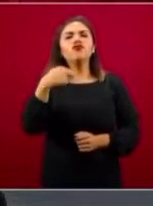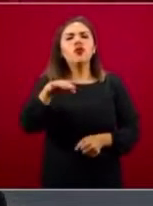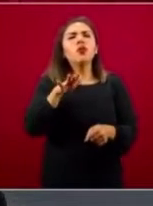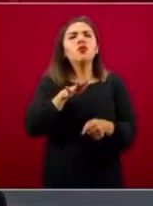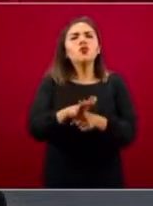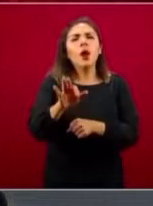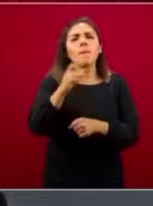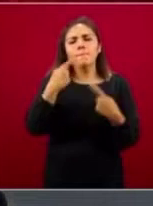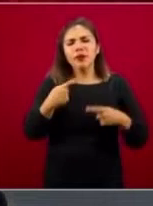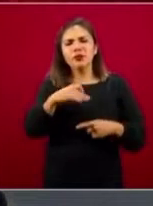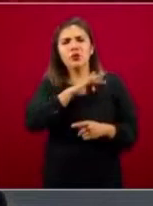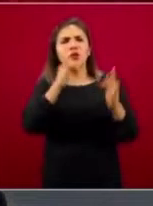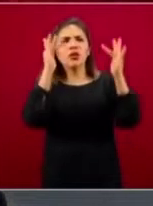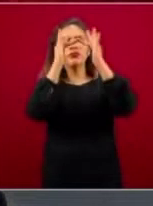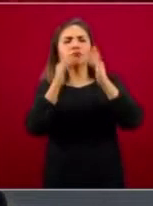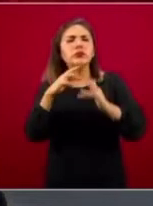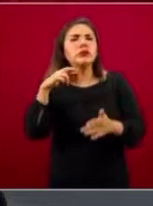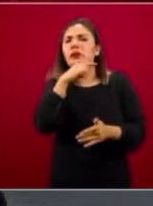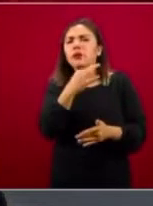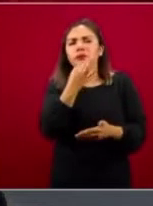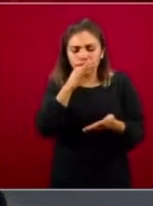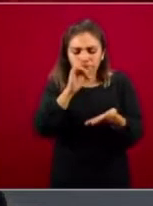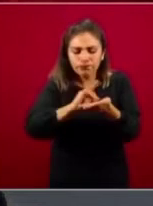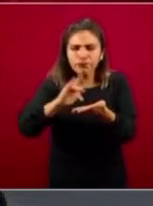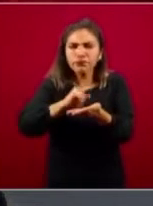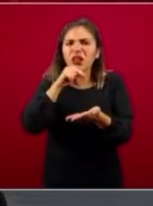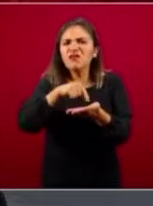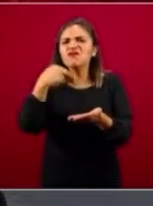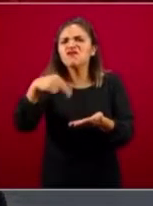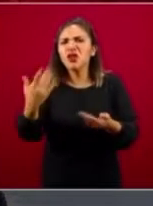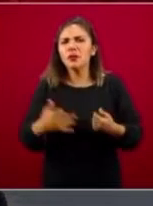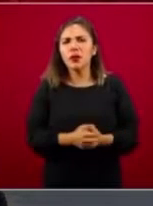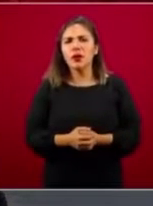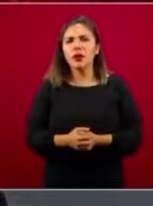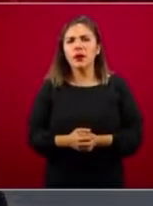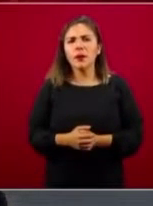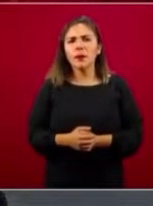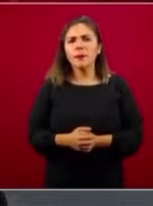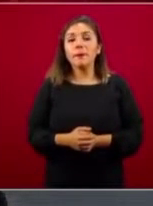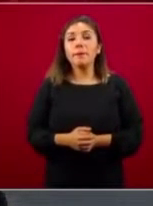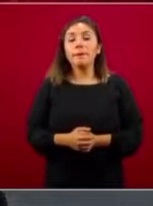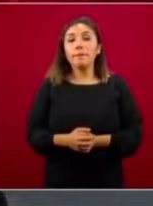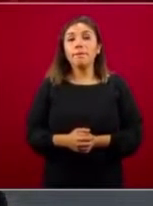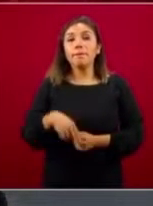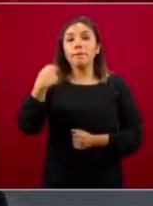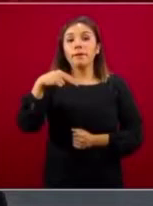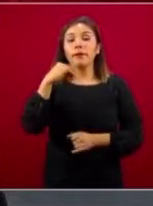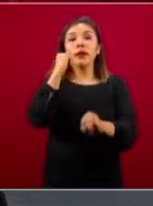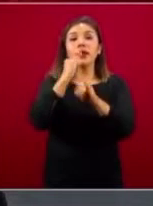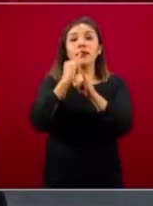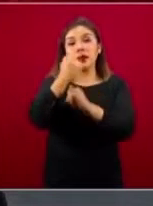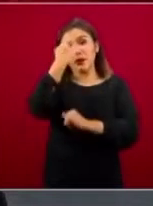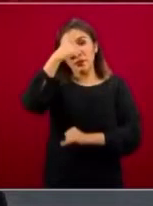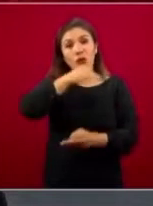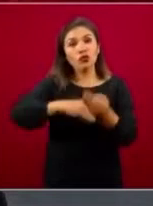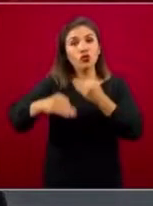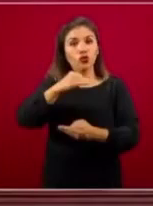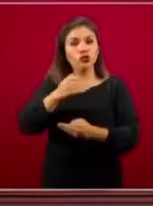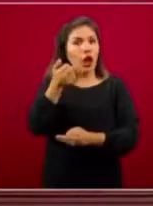ellos puedan conectarse, encontrarla rápidamente? No, es la nuestra, es internet para todos. Es